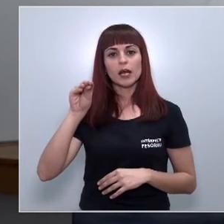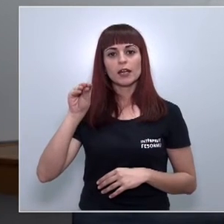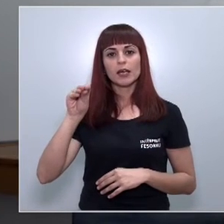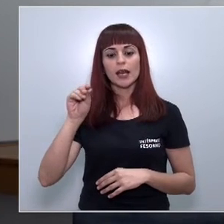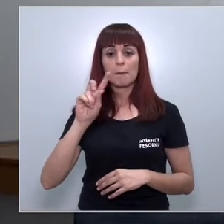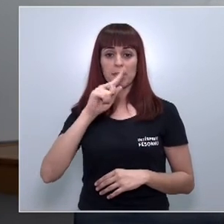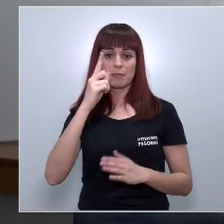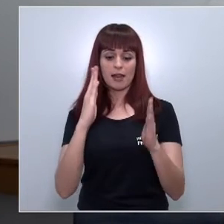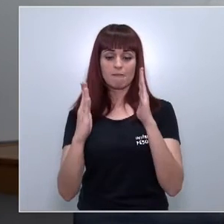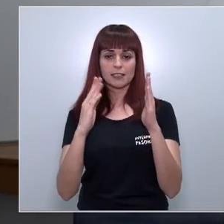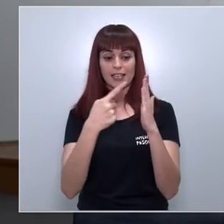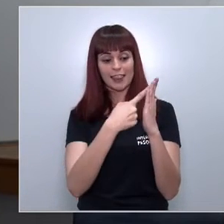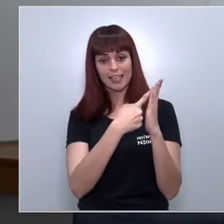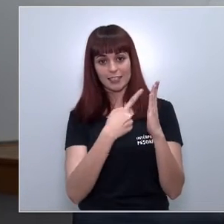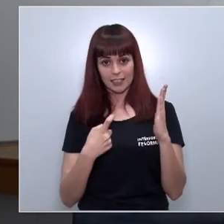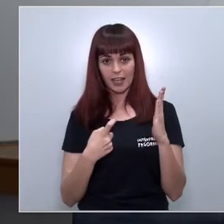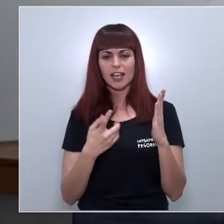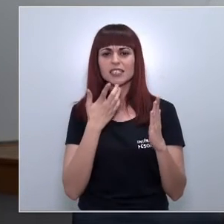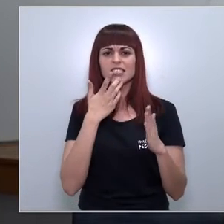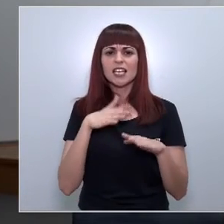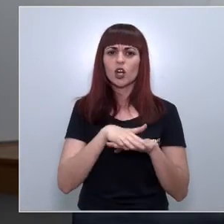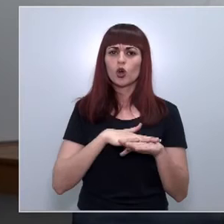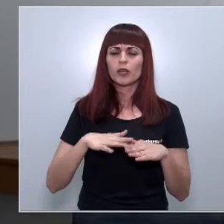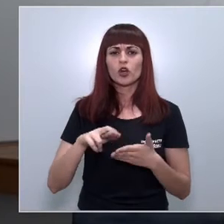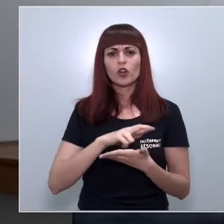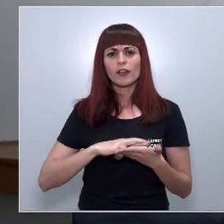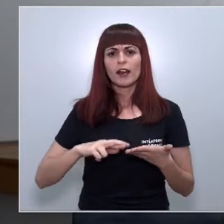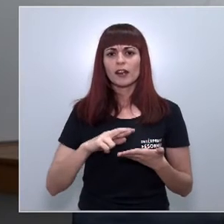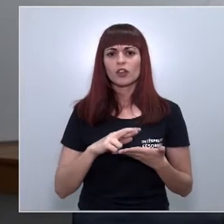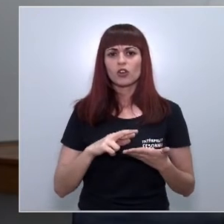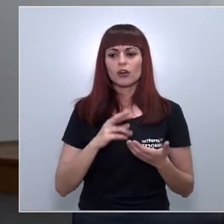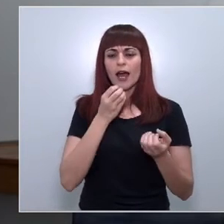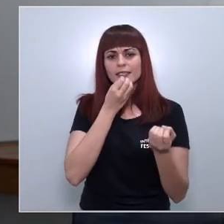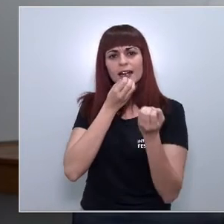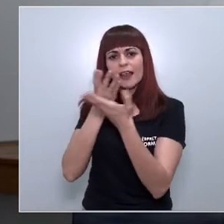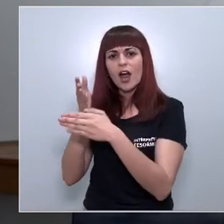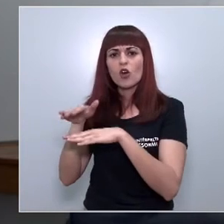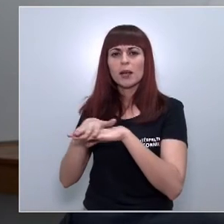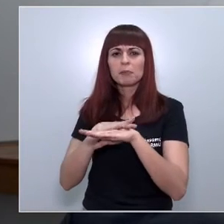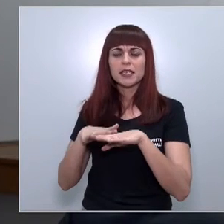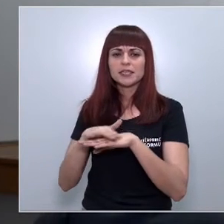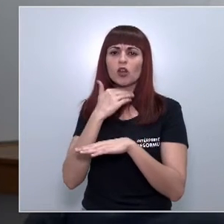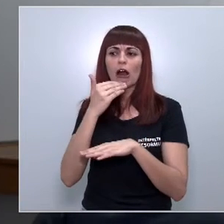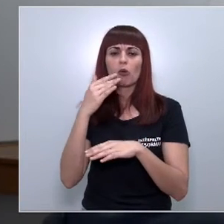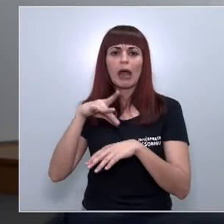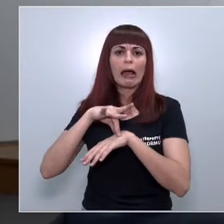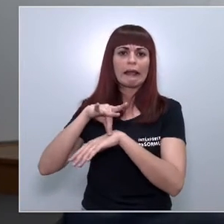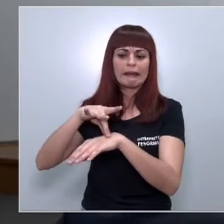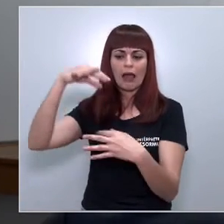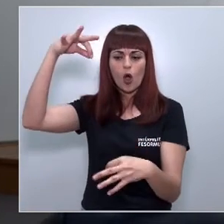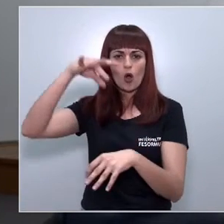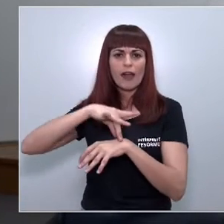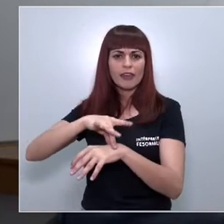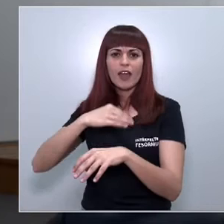primera fase de la desescalada si el gobierno regional ha trasladado al ministerio alguna hoja de ruta o alguna petición